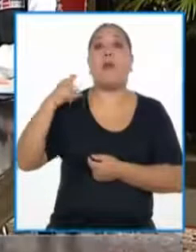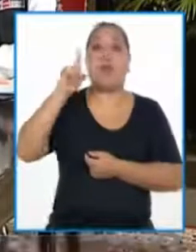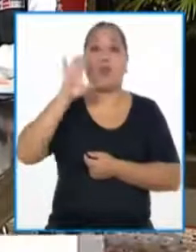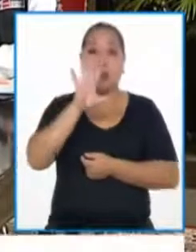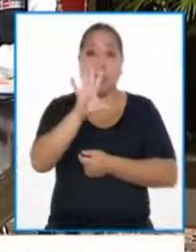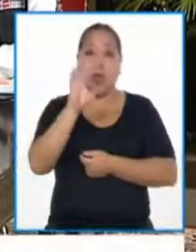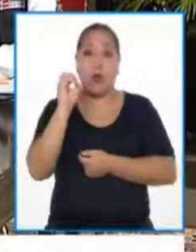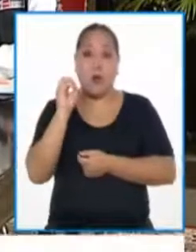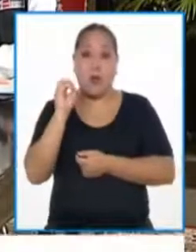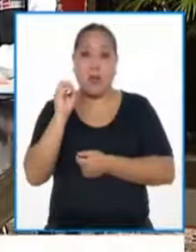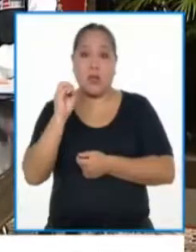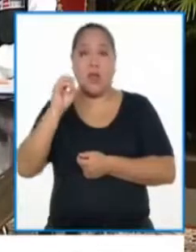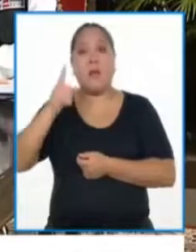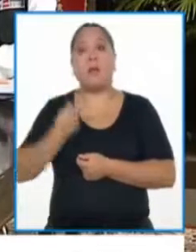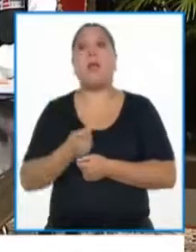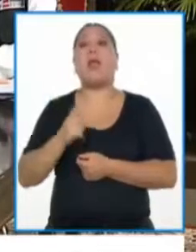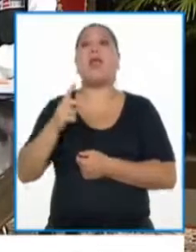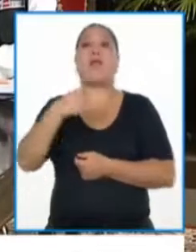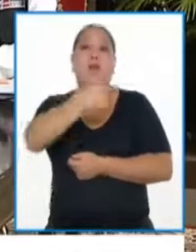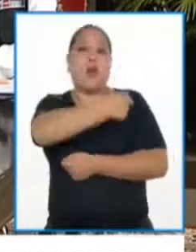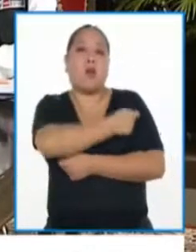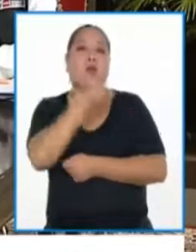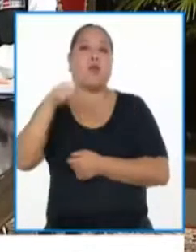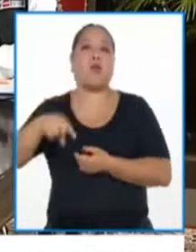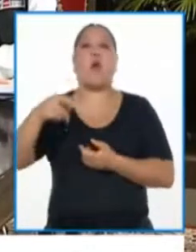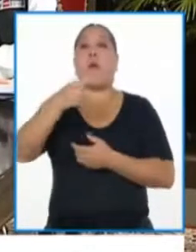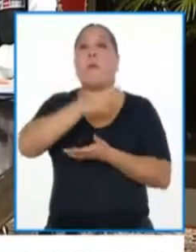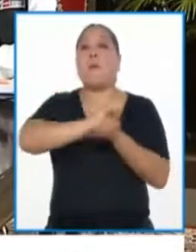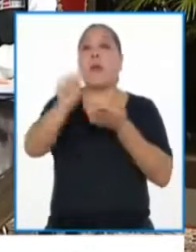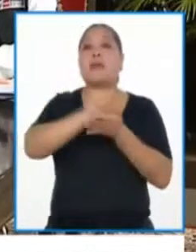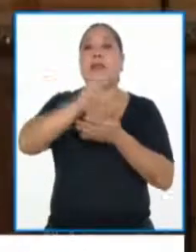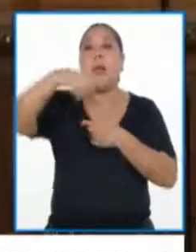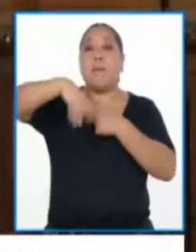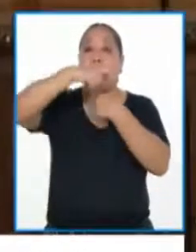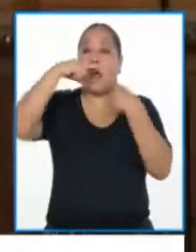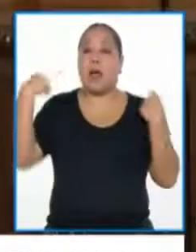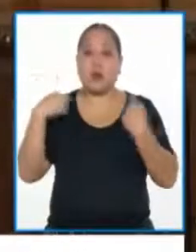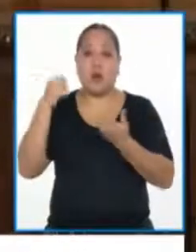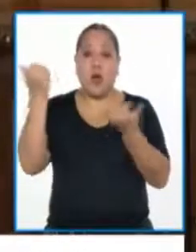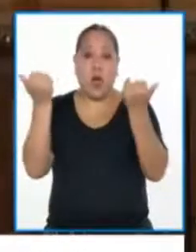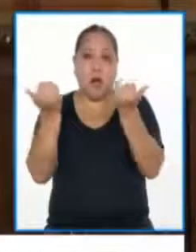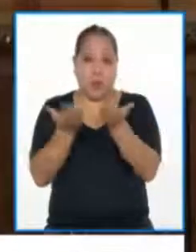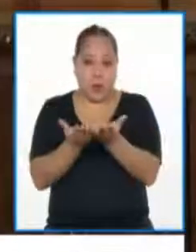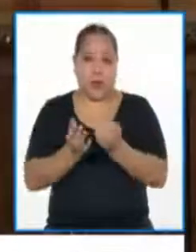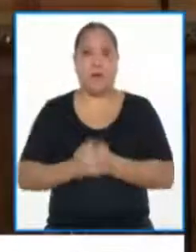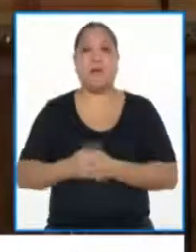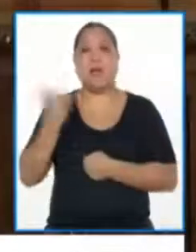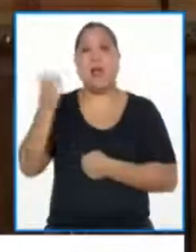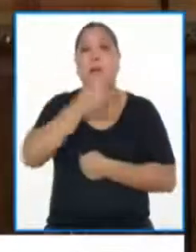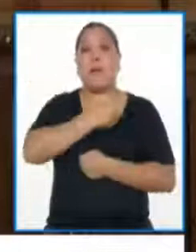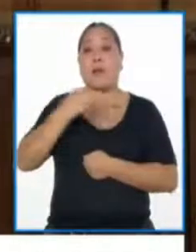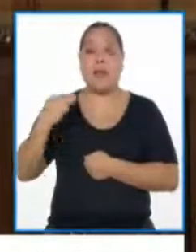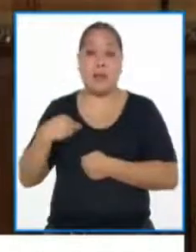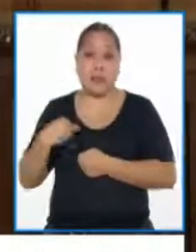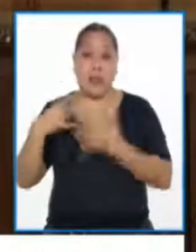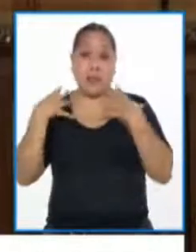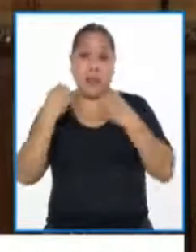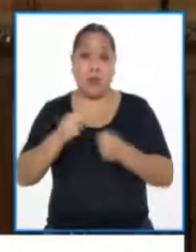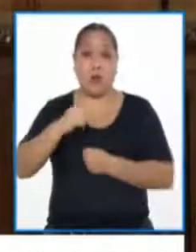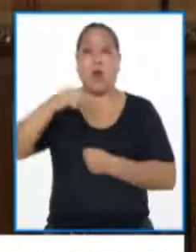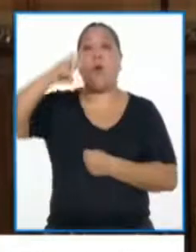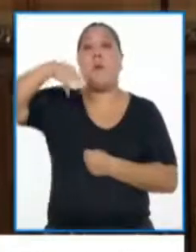50 vacunas durante los meses de marzo y abril. Por su parte, la ministra de Salud, Pilar Mazzetti,